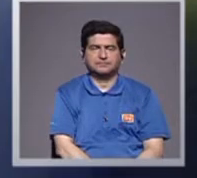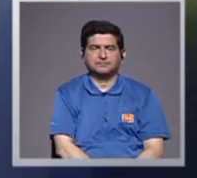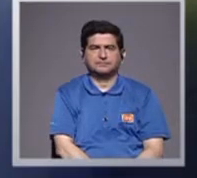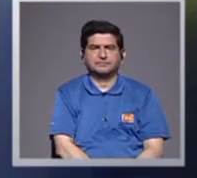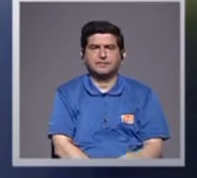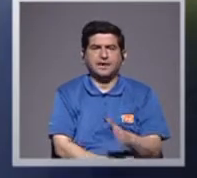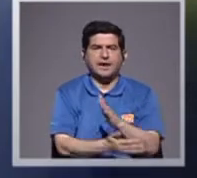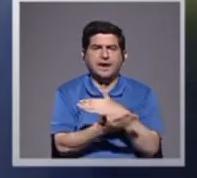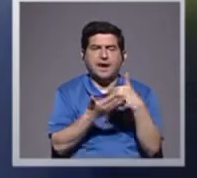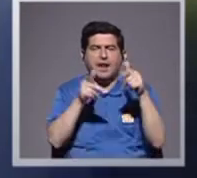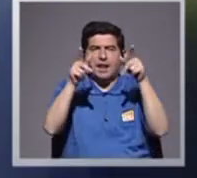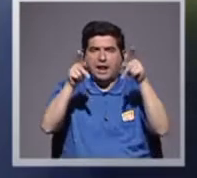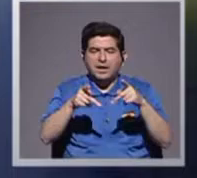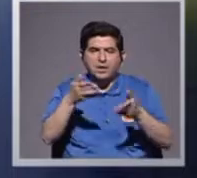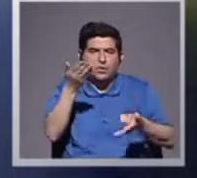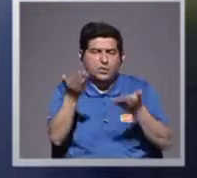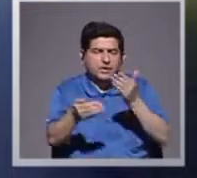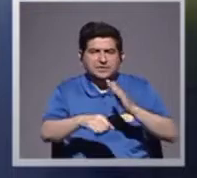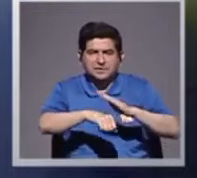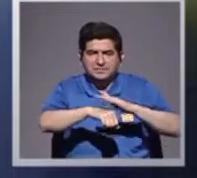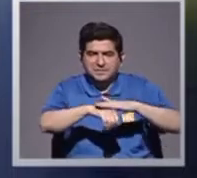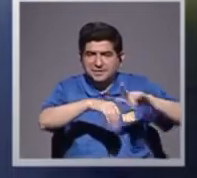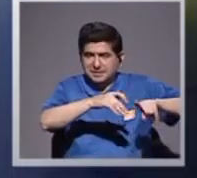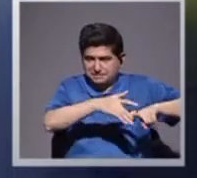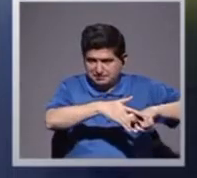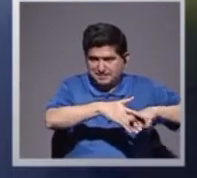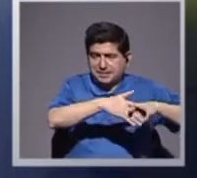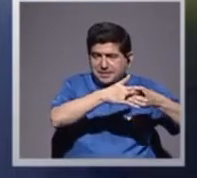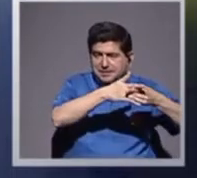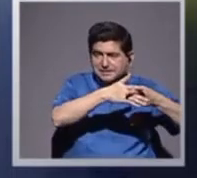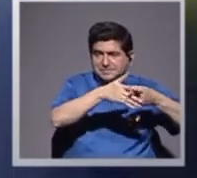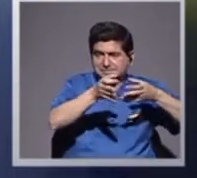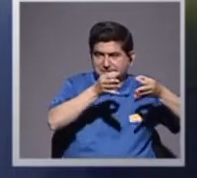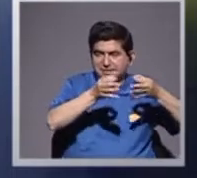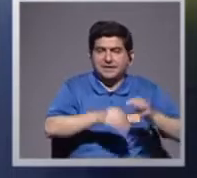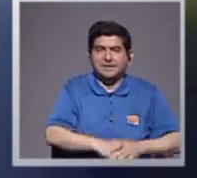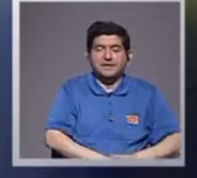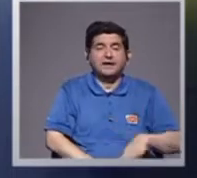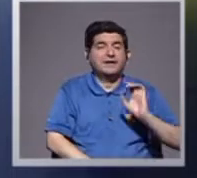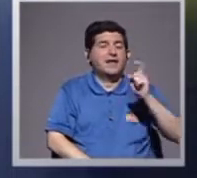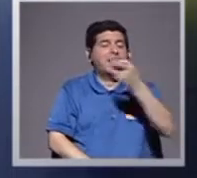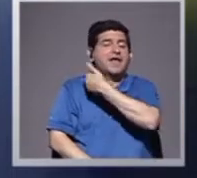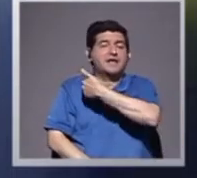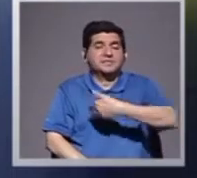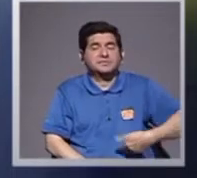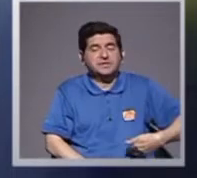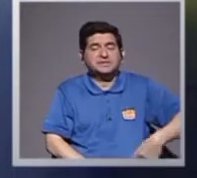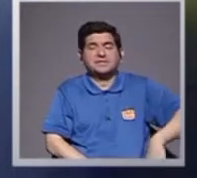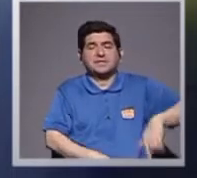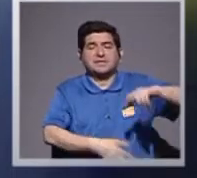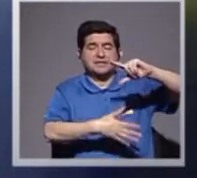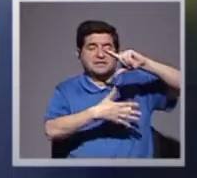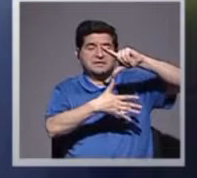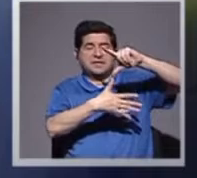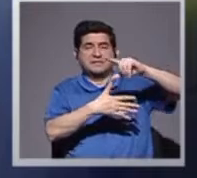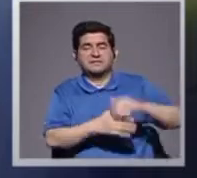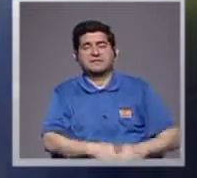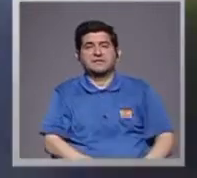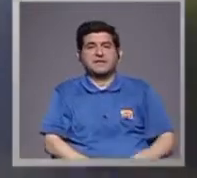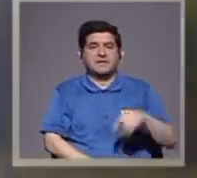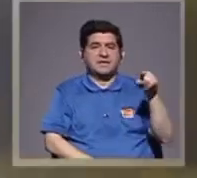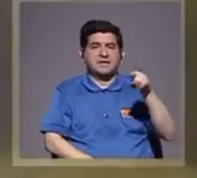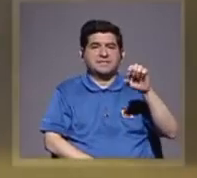Alguna gente, y tal vez déjeme iniciar eso, los expresidentes de América Latina, Cedillo,